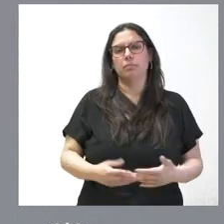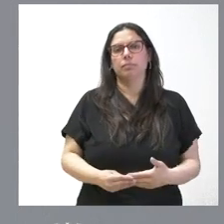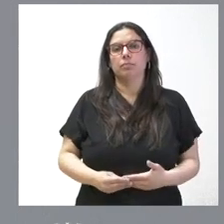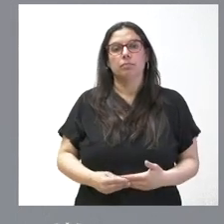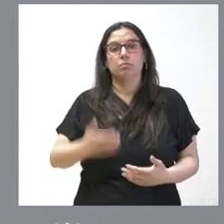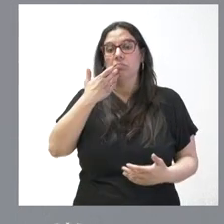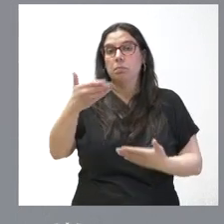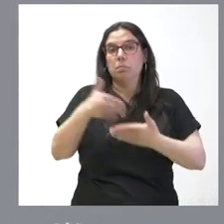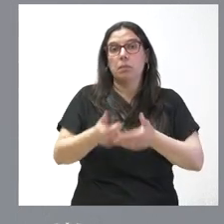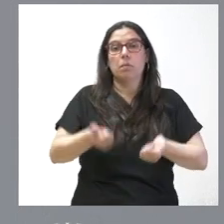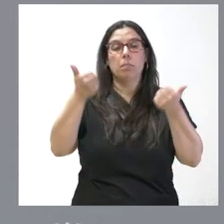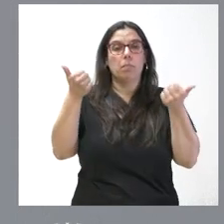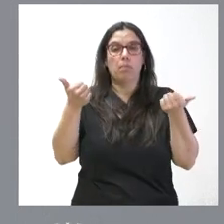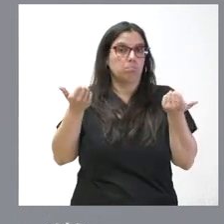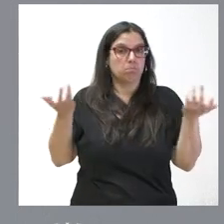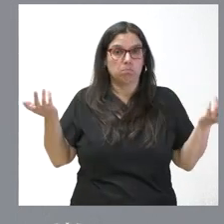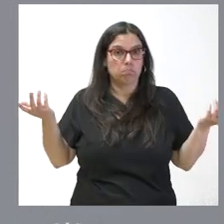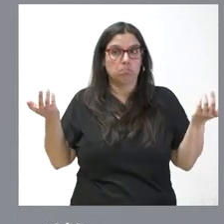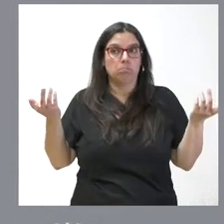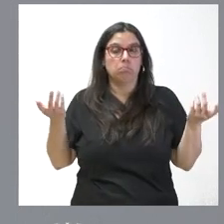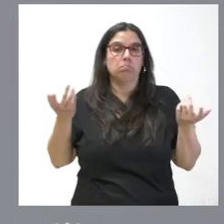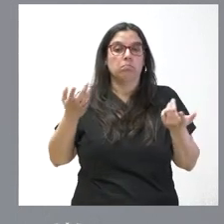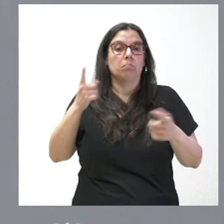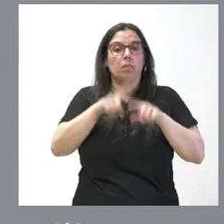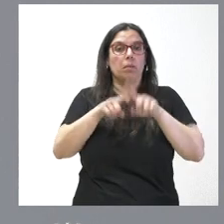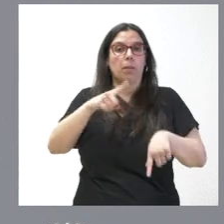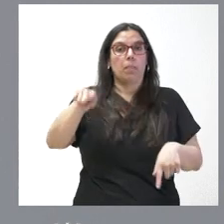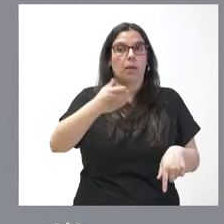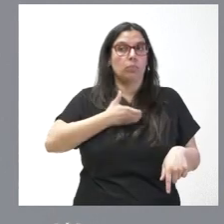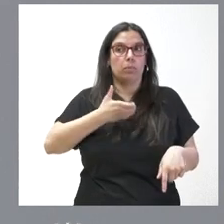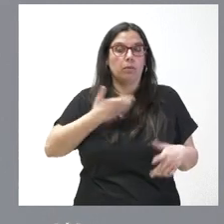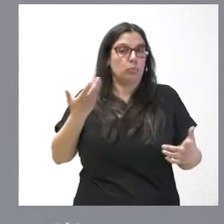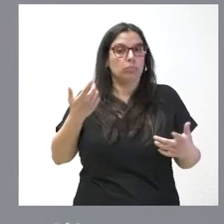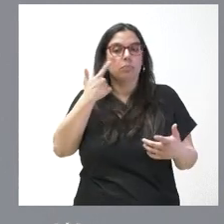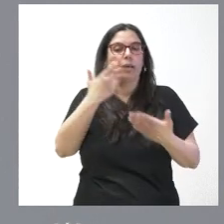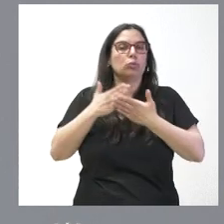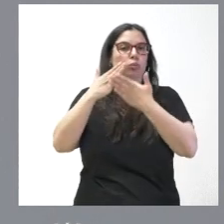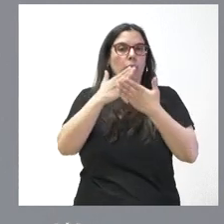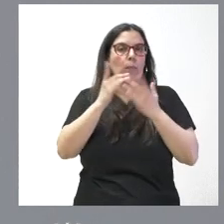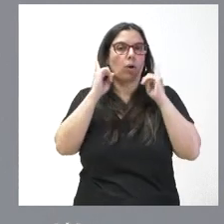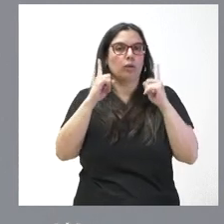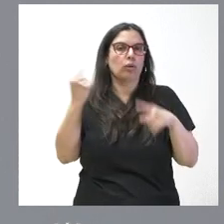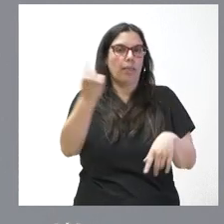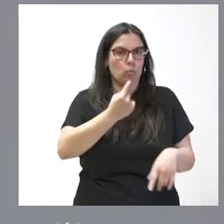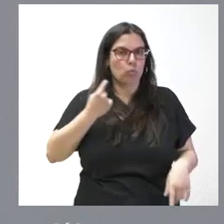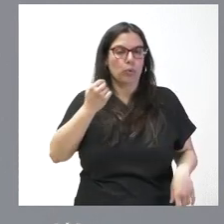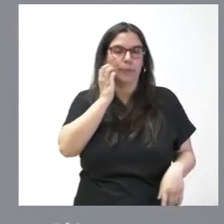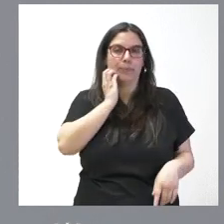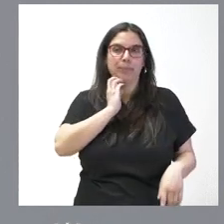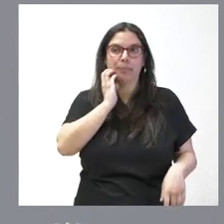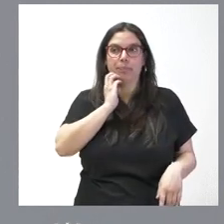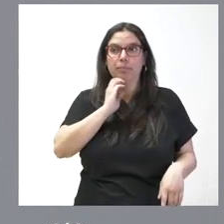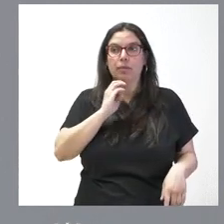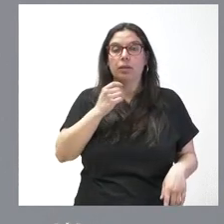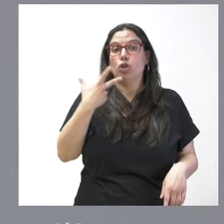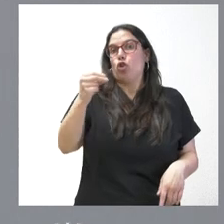que es quien señala su última pregunta pues veríamos el caso concreto yo no digo